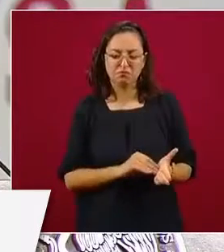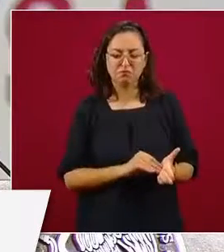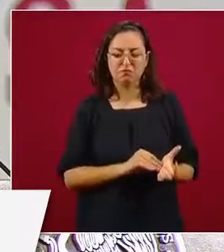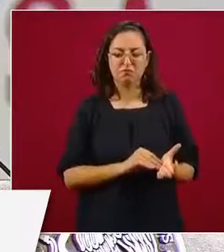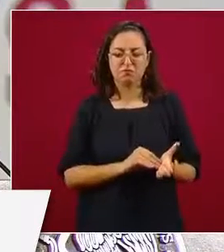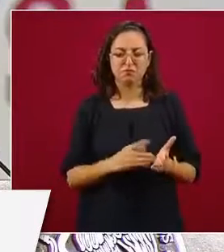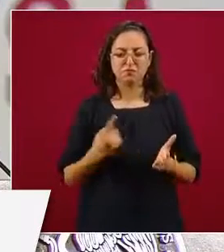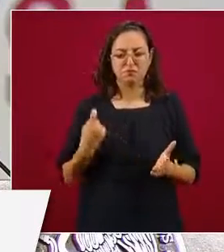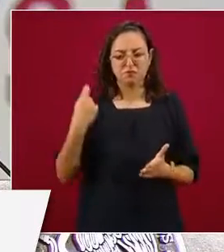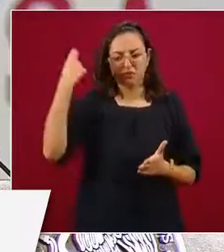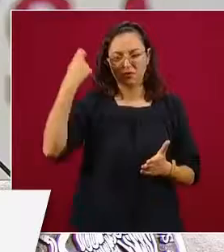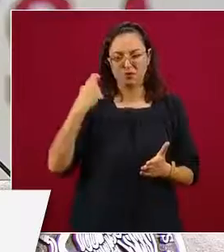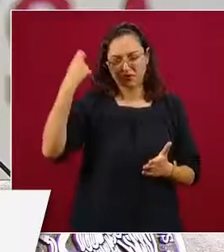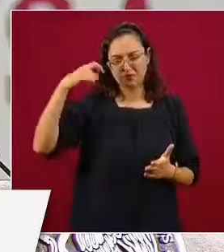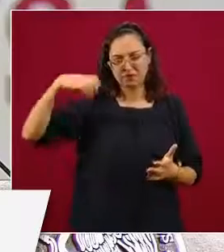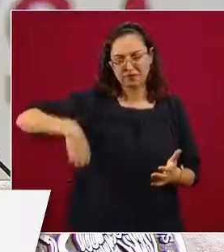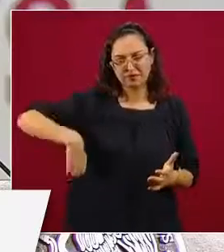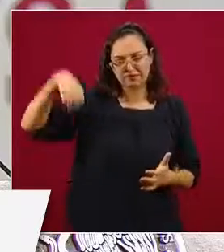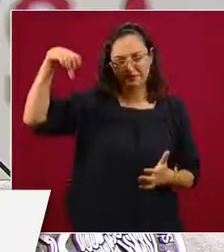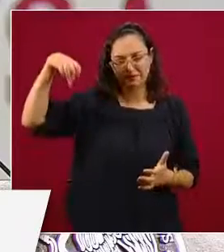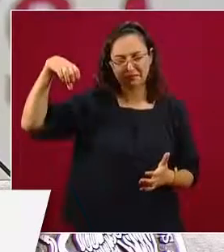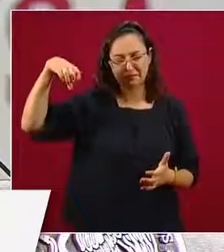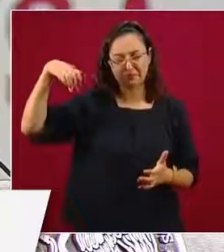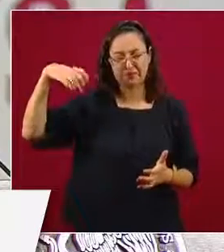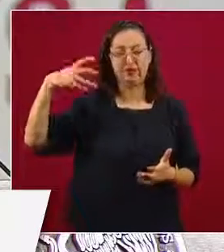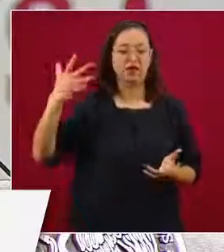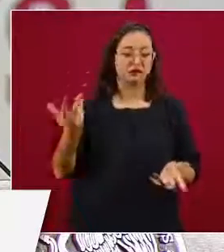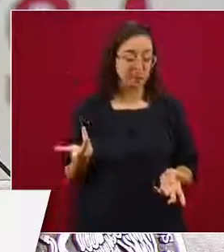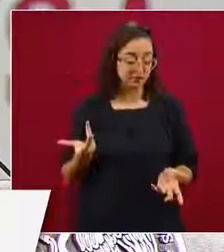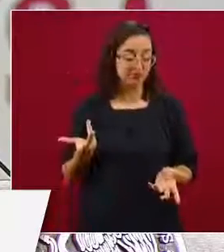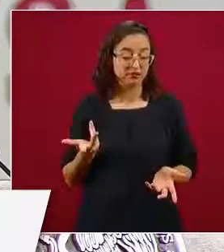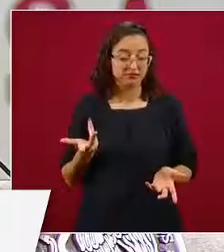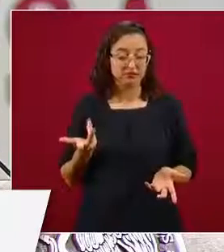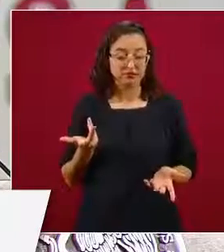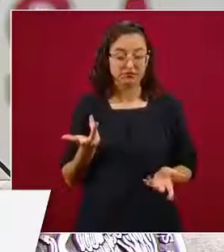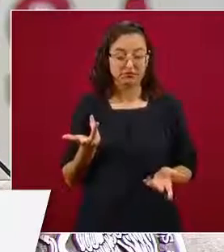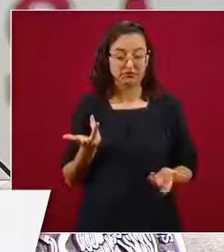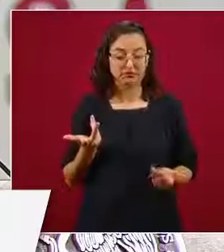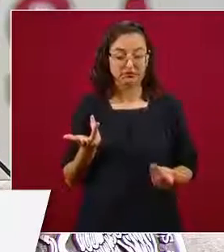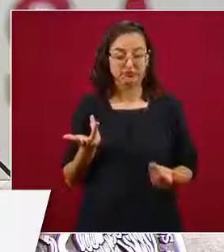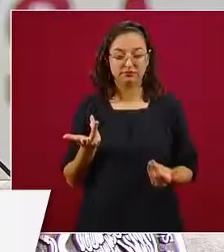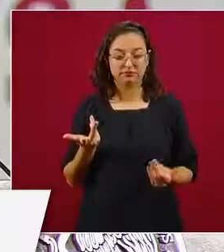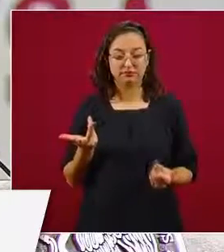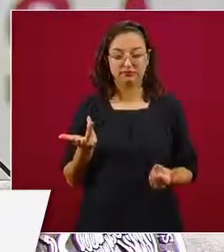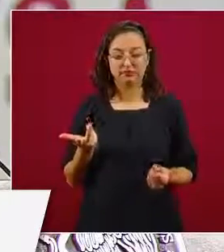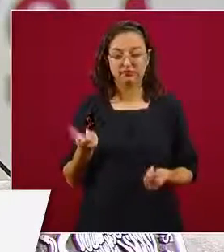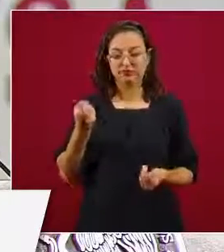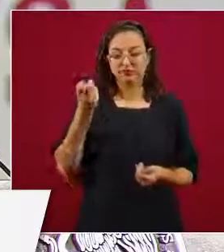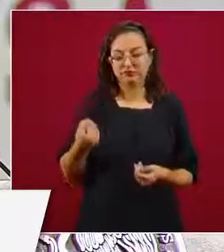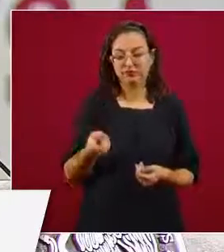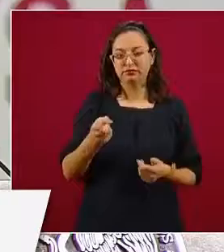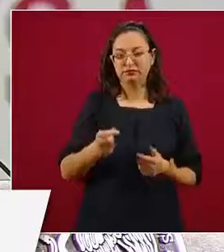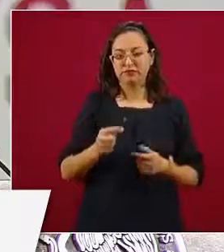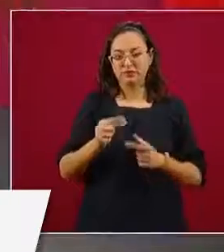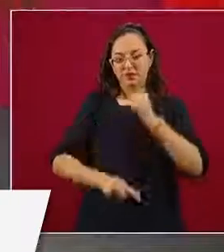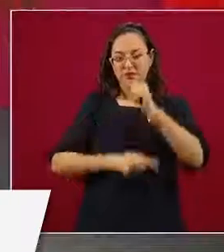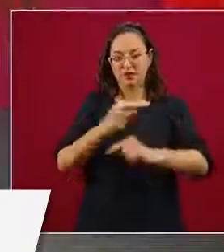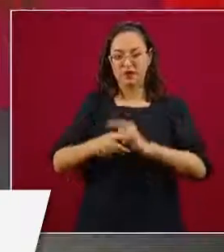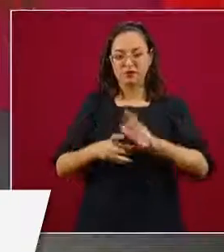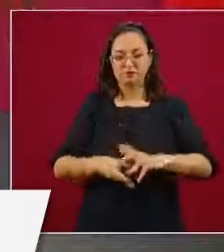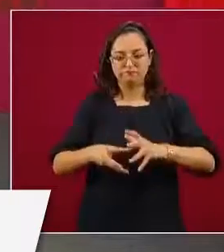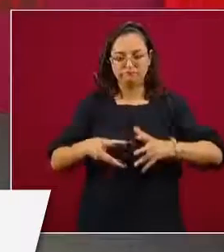de los adultos mayores y esas pensiones van a ir aumentando,